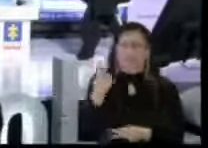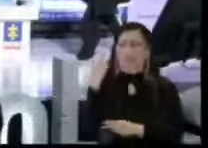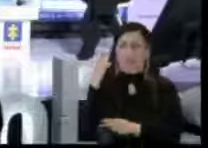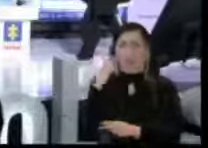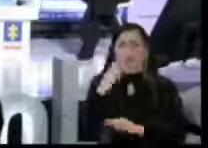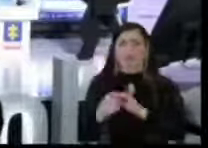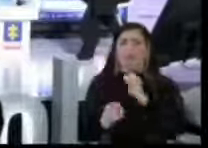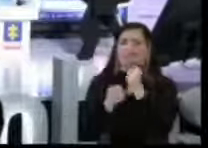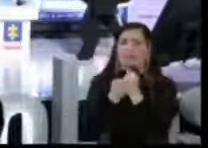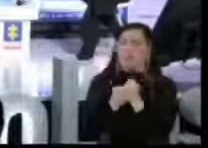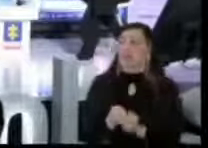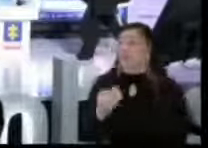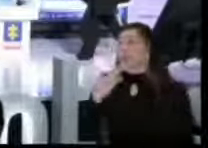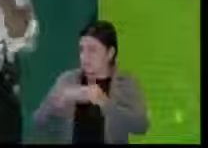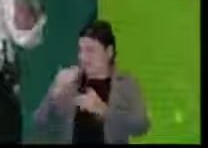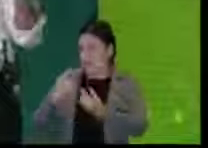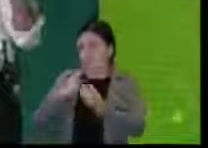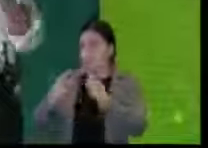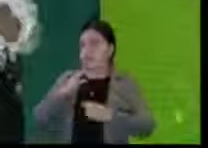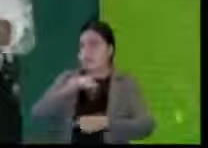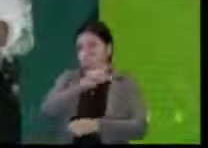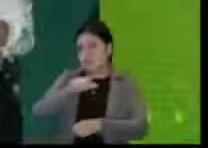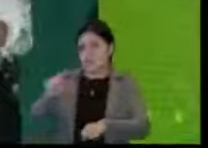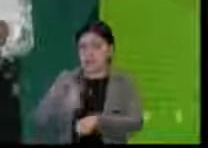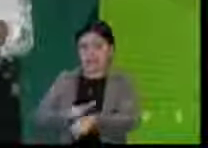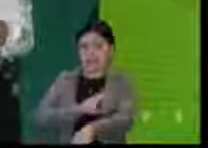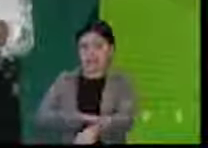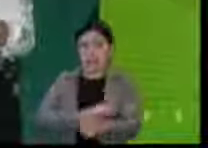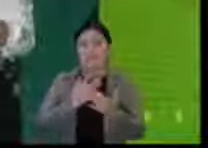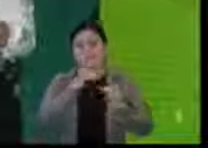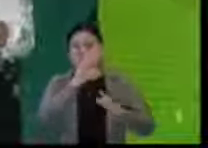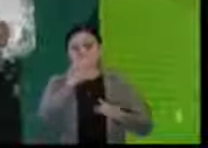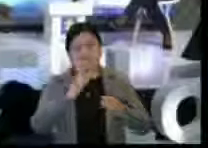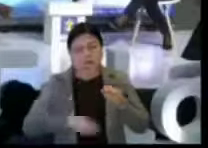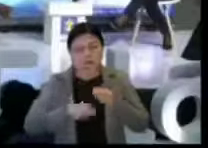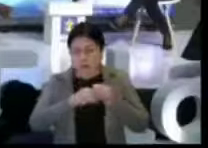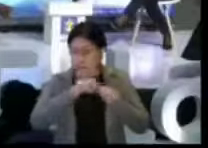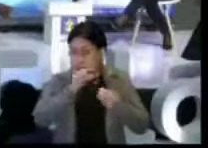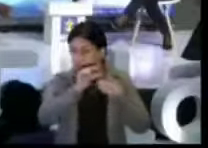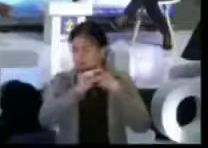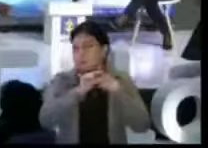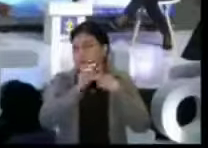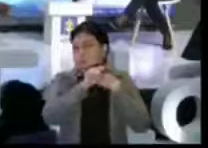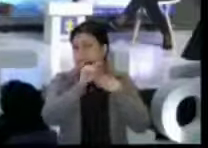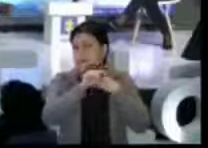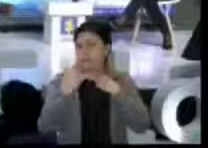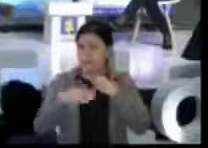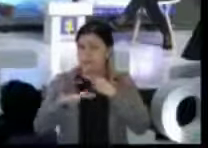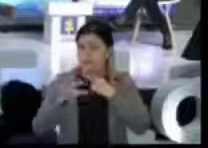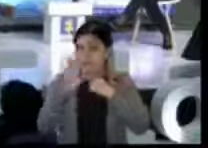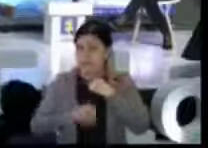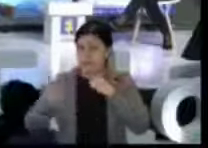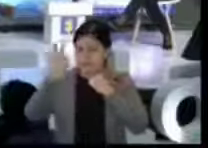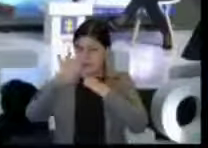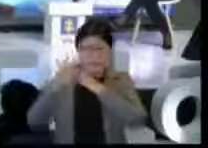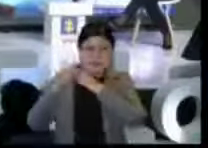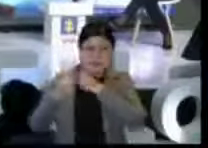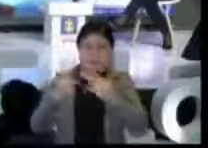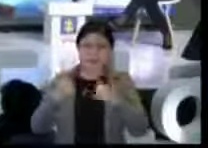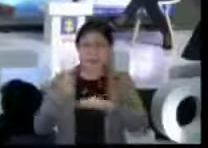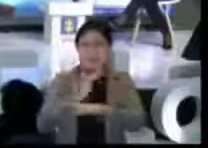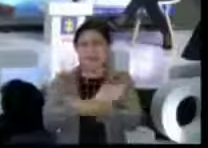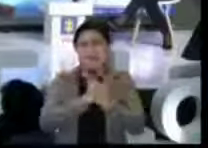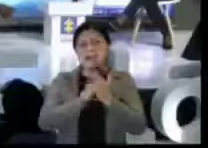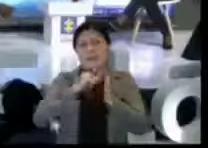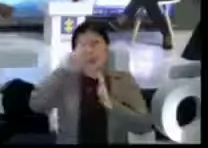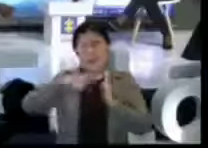gracias, señor Fiscal. Una excelente noticia. Una, una, también un, un punto adicional que quiero decir frente a lo que acabo de leer del